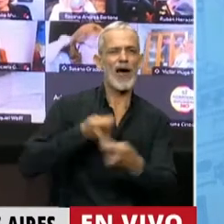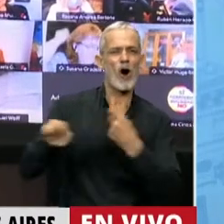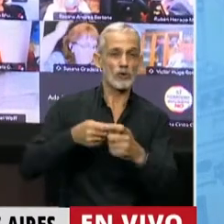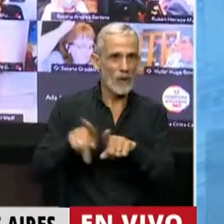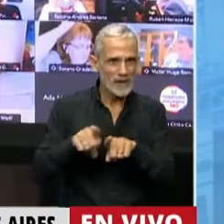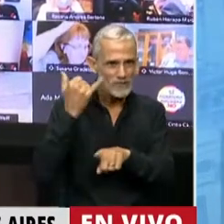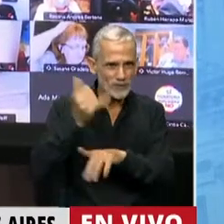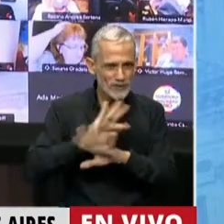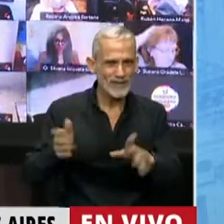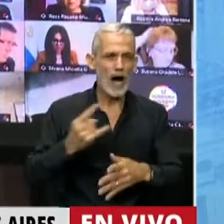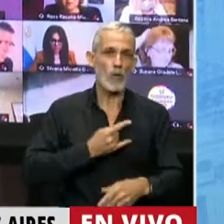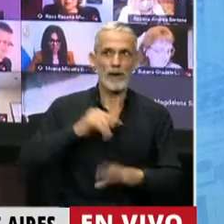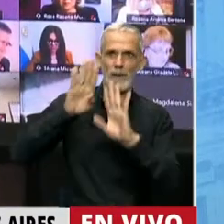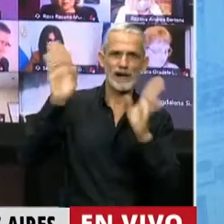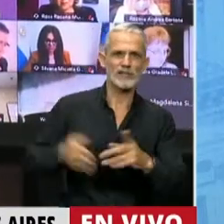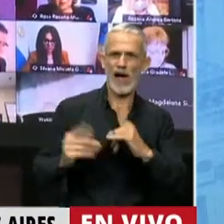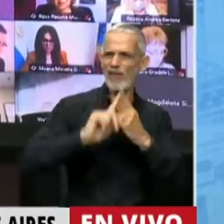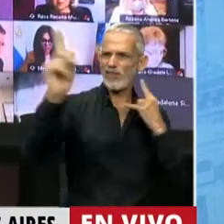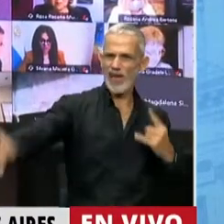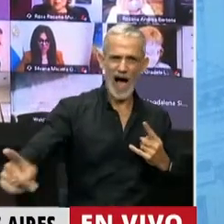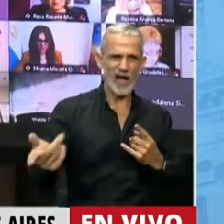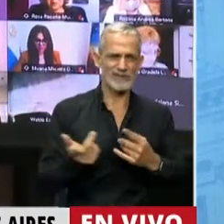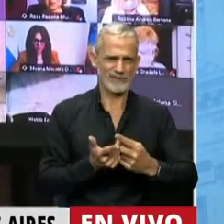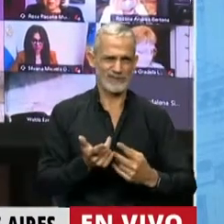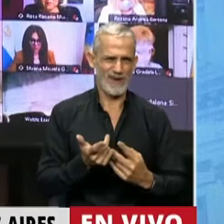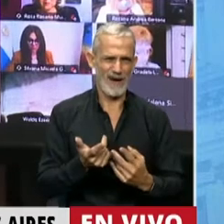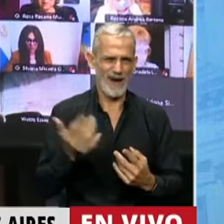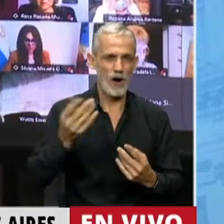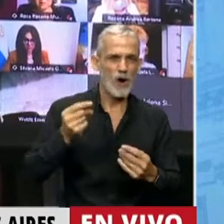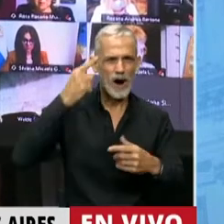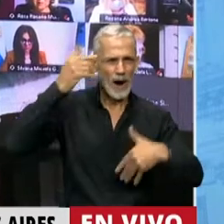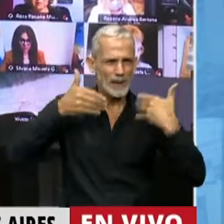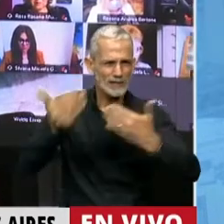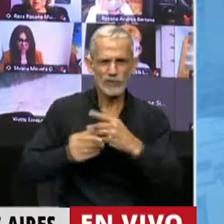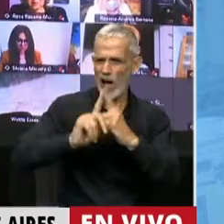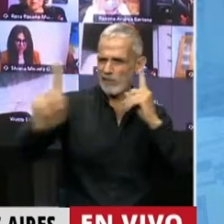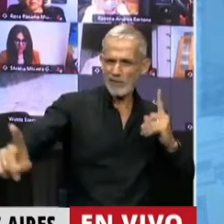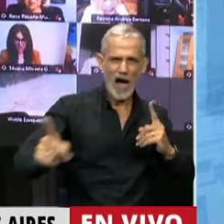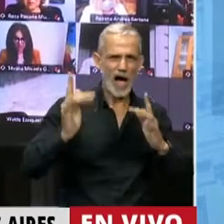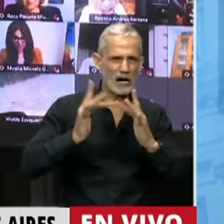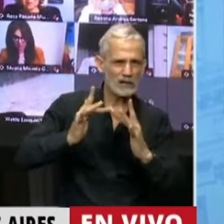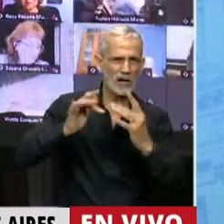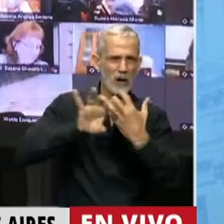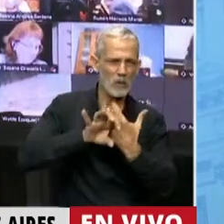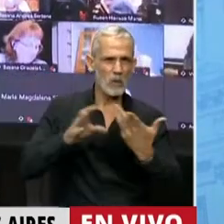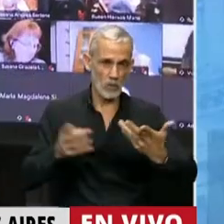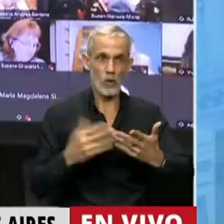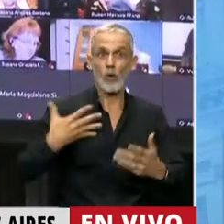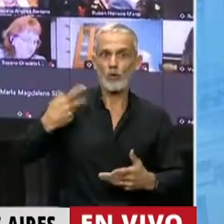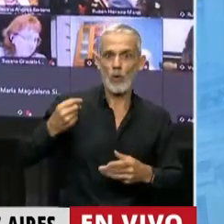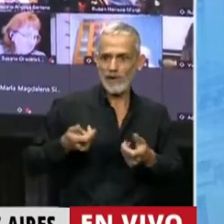ya es un negocio las universidades a distancia, esto, lo otro, las capacitaciones. Ni hablar de los dueños de las